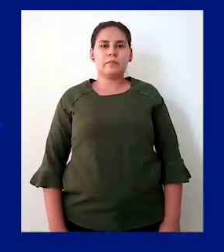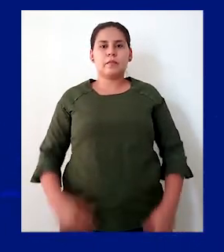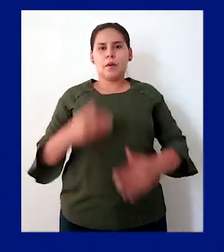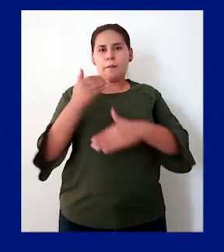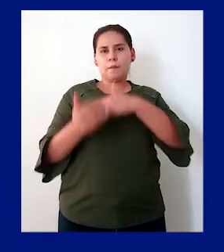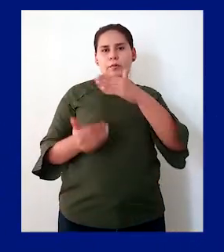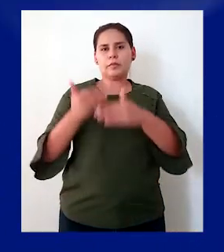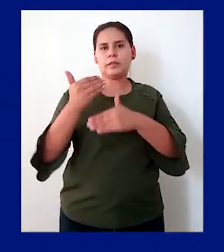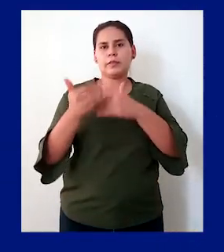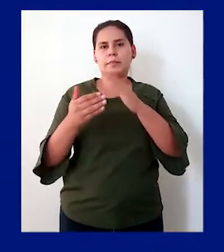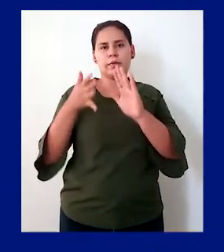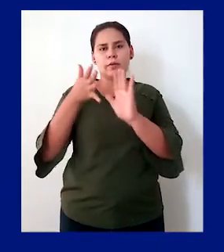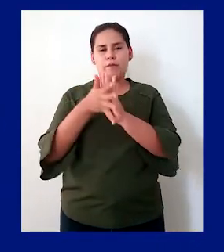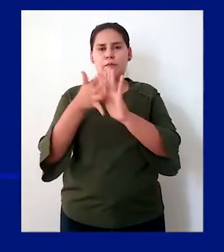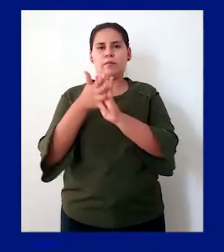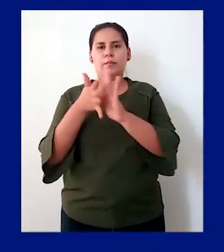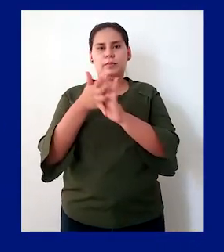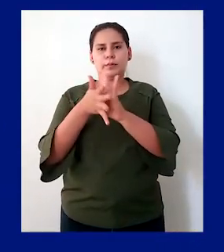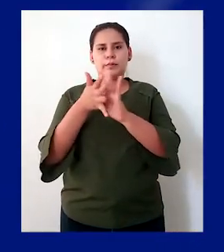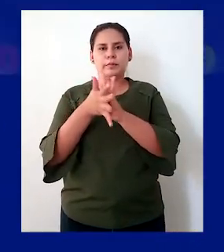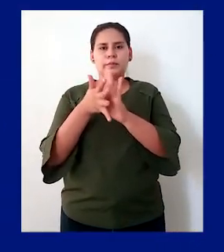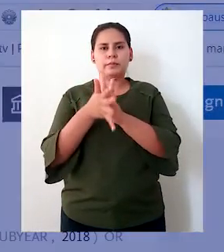Procesamiento de la Información